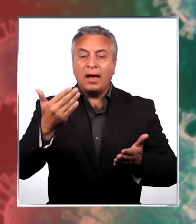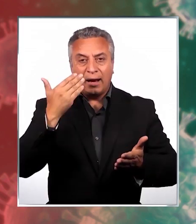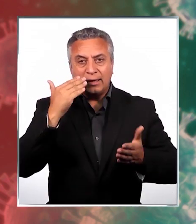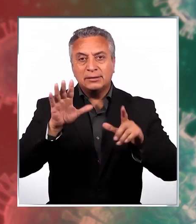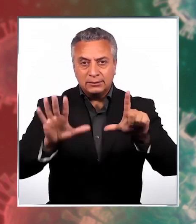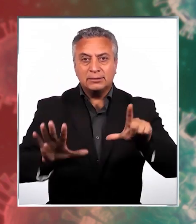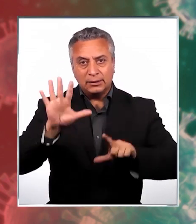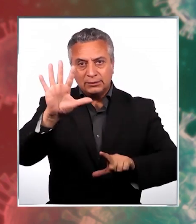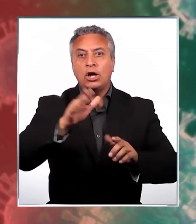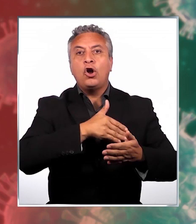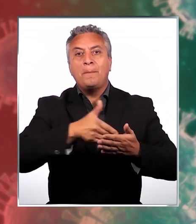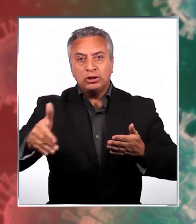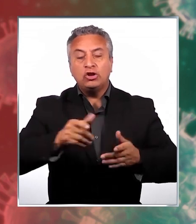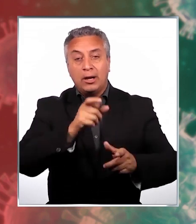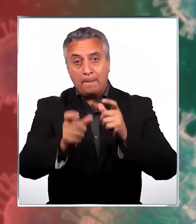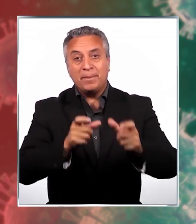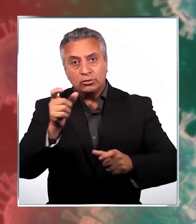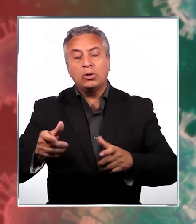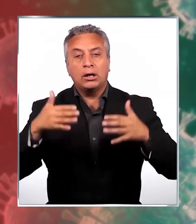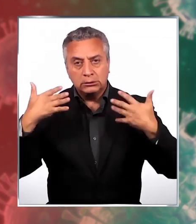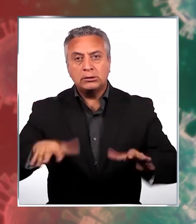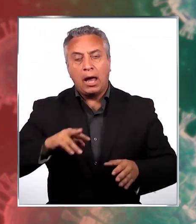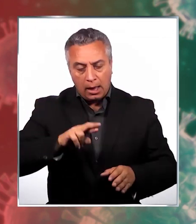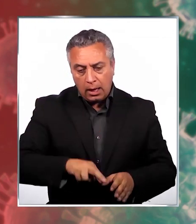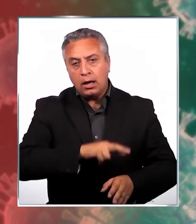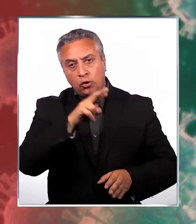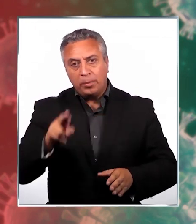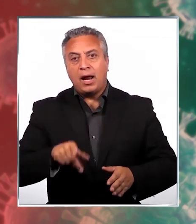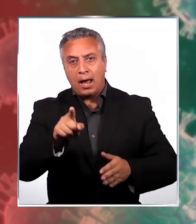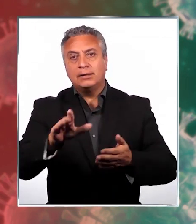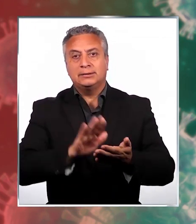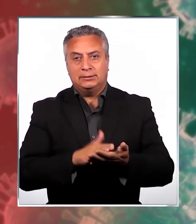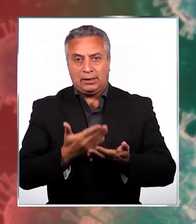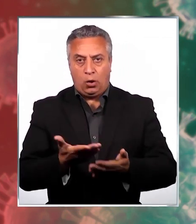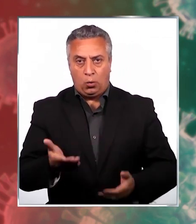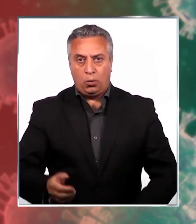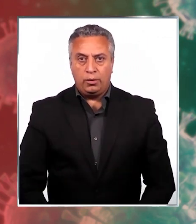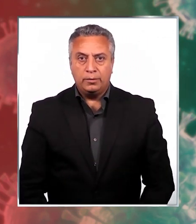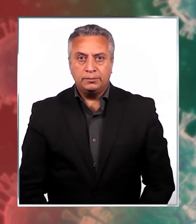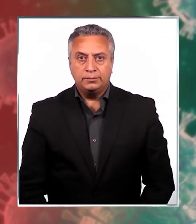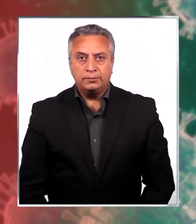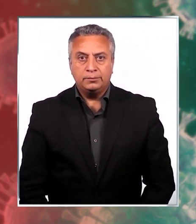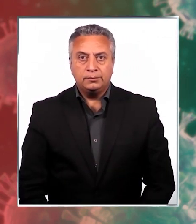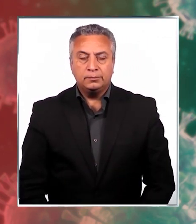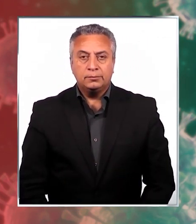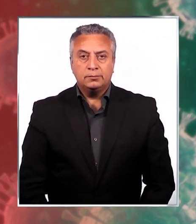75 millones de pacientes han logrado recuperar su salud. Más